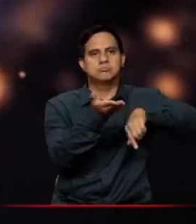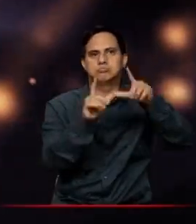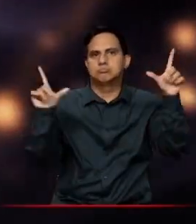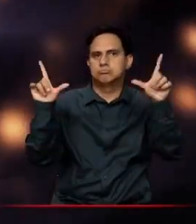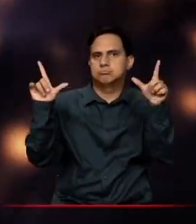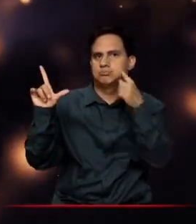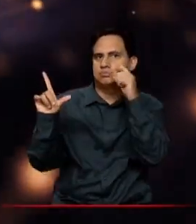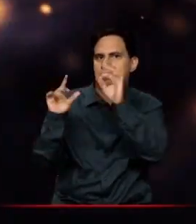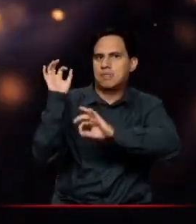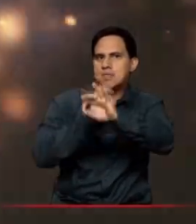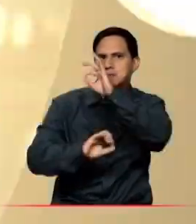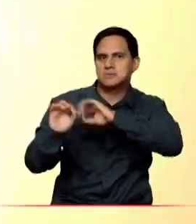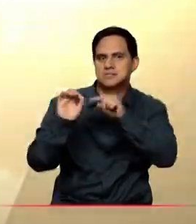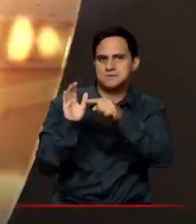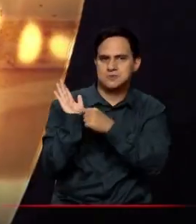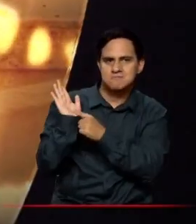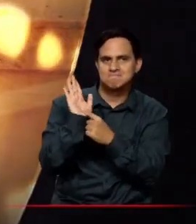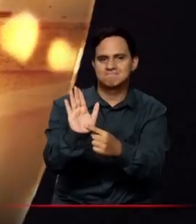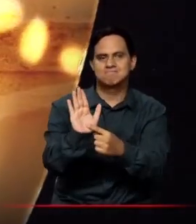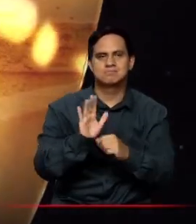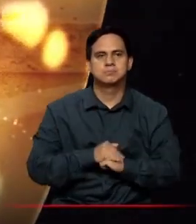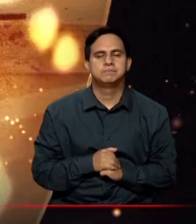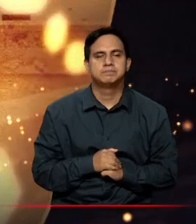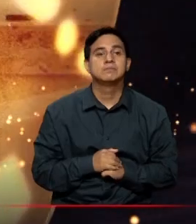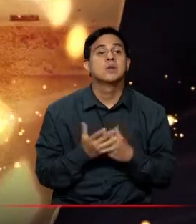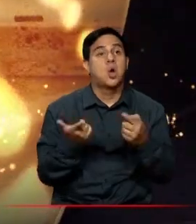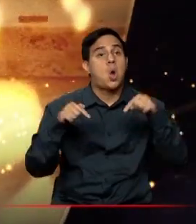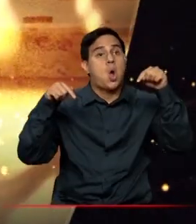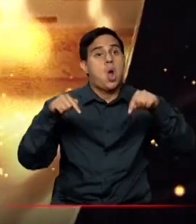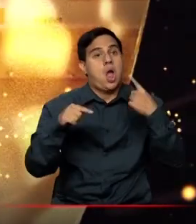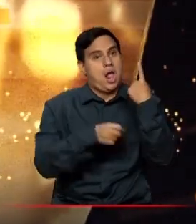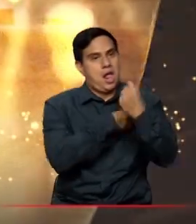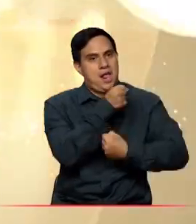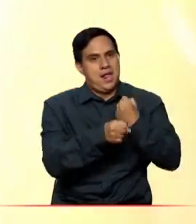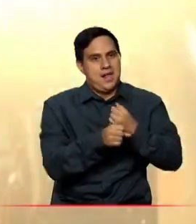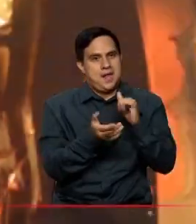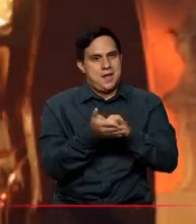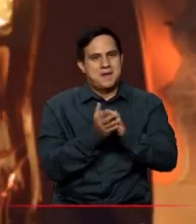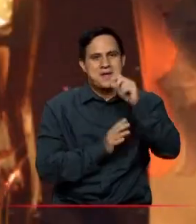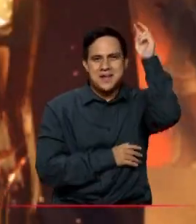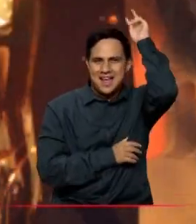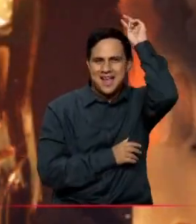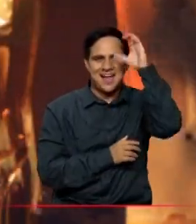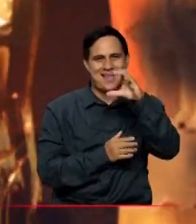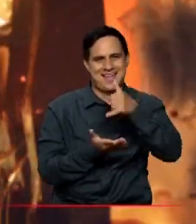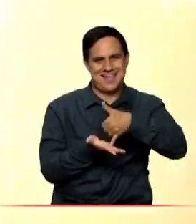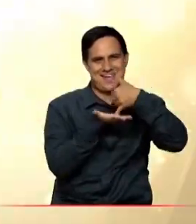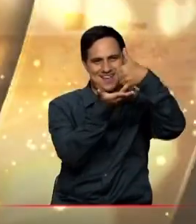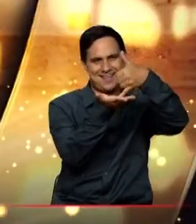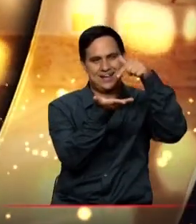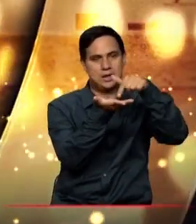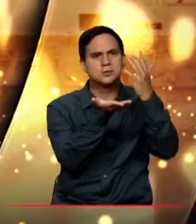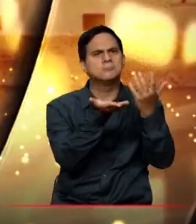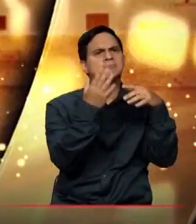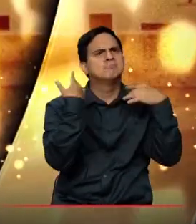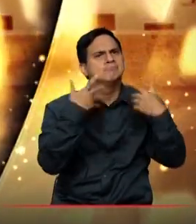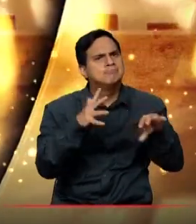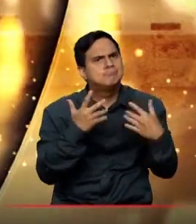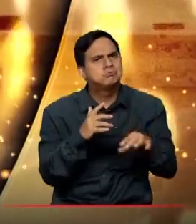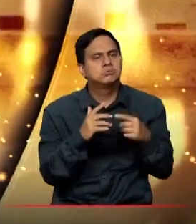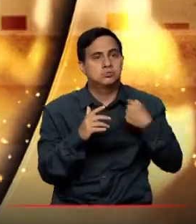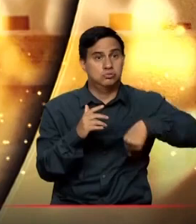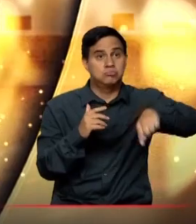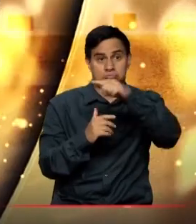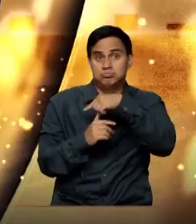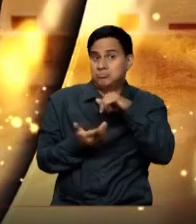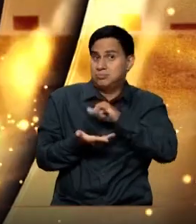de que sea Telepacífico este año el encargado de la producción televisiva de la gala de los premios India Catalina, donde además nosotros somos